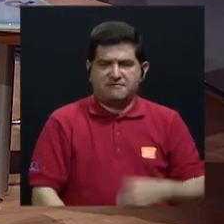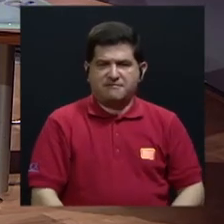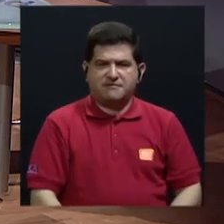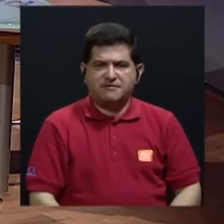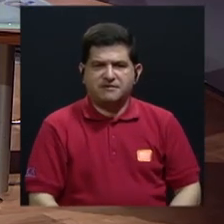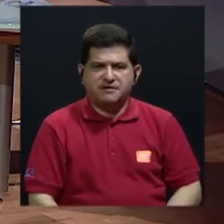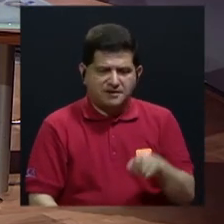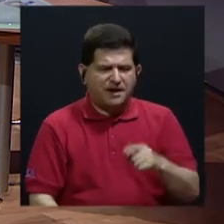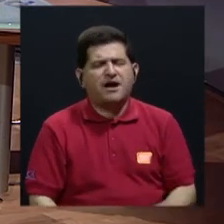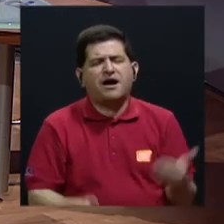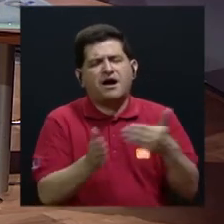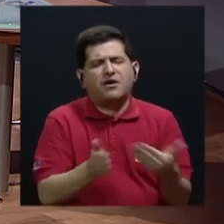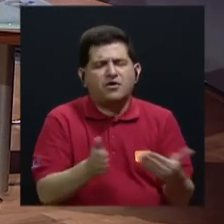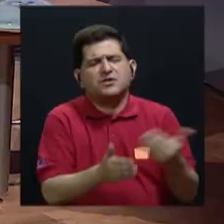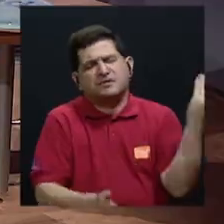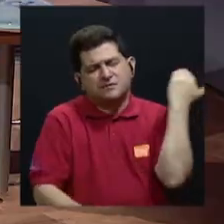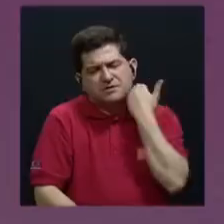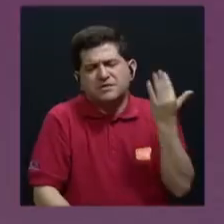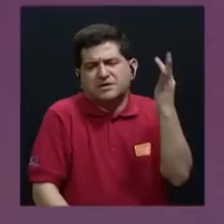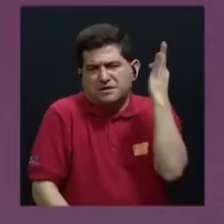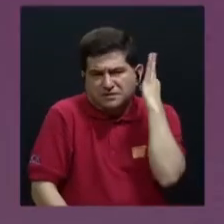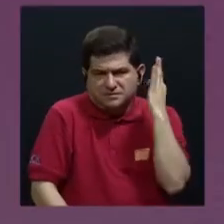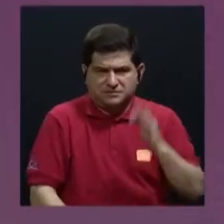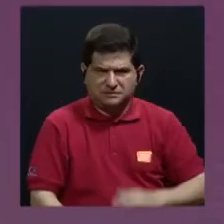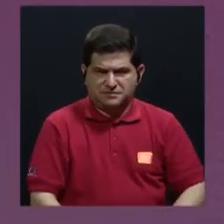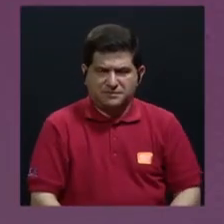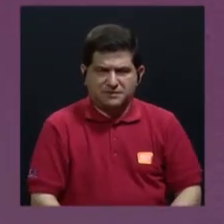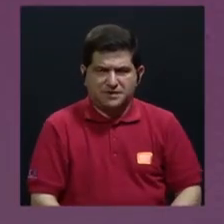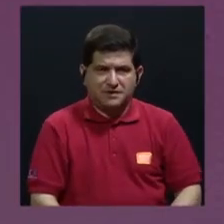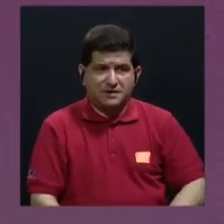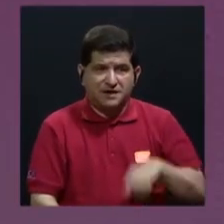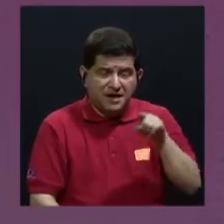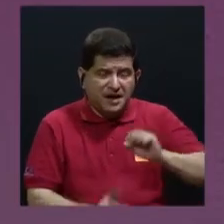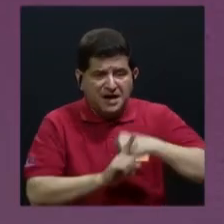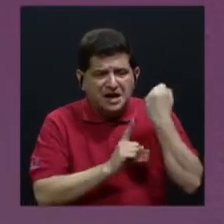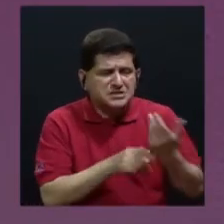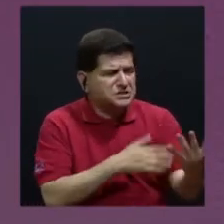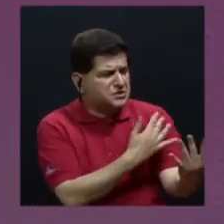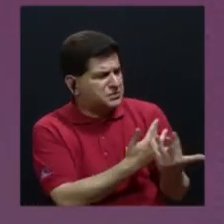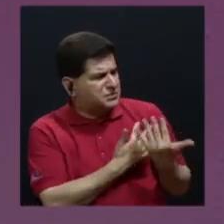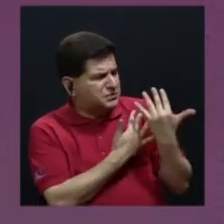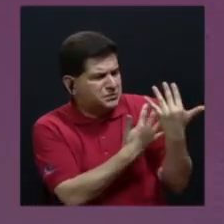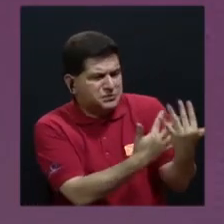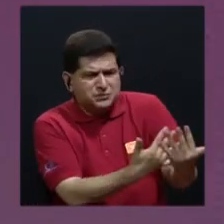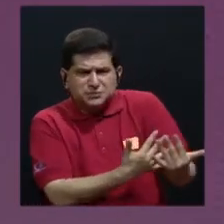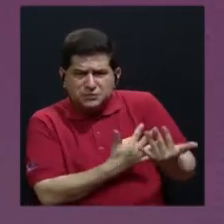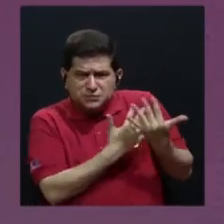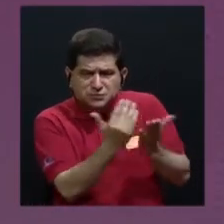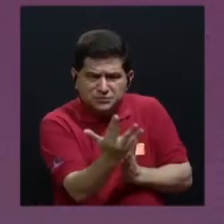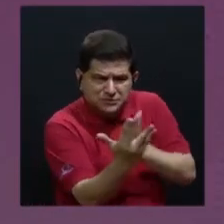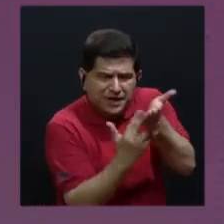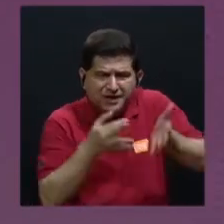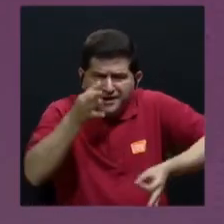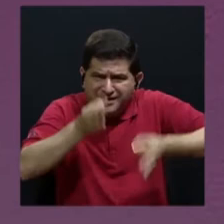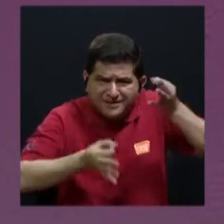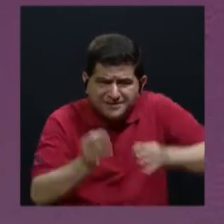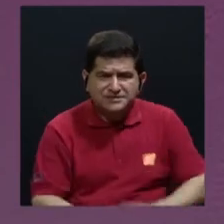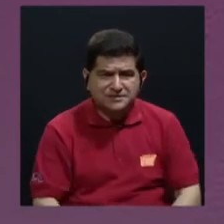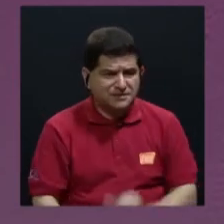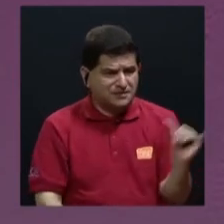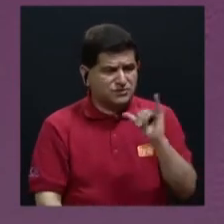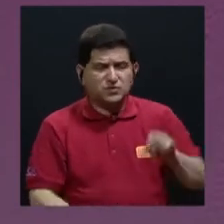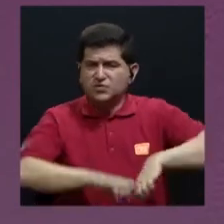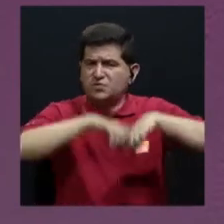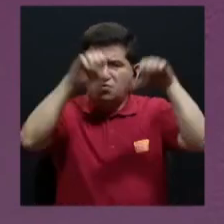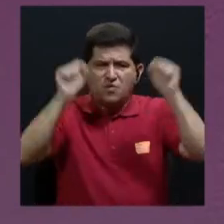revictimizó a las mujeres, ¿verdad?, al tener tantos años de espera para poder acceder a la justicia y también